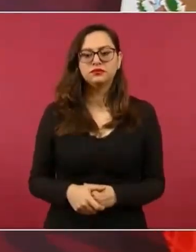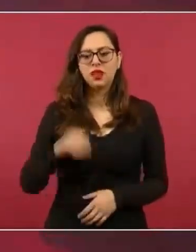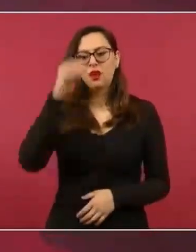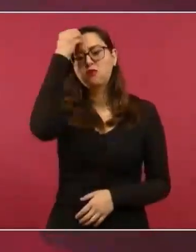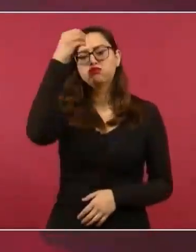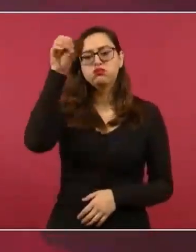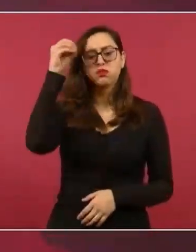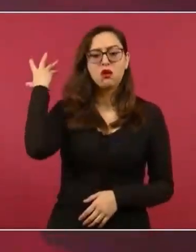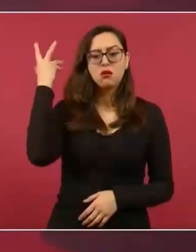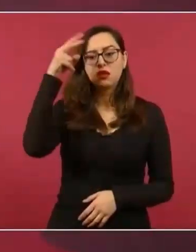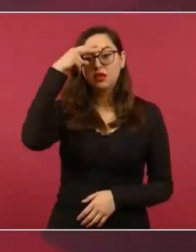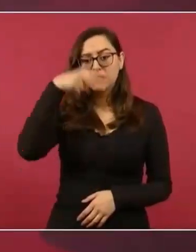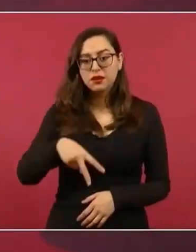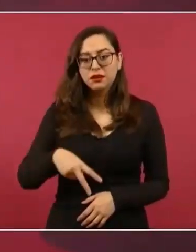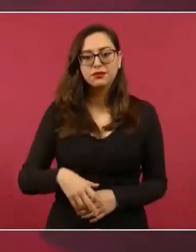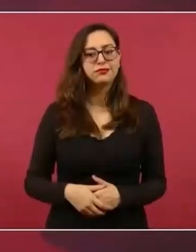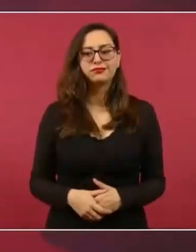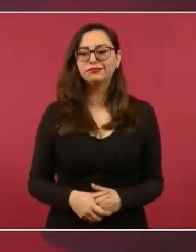olvidan,